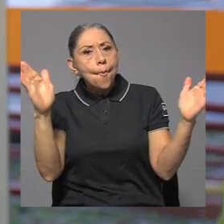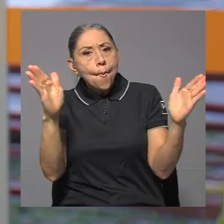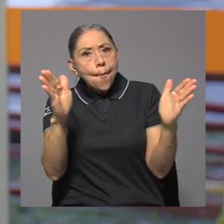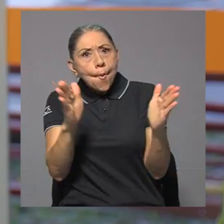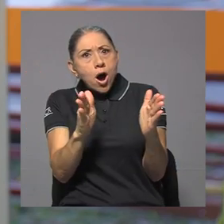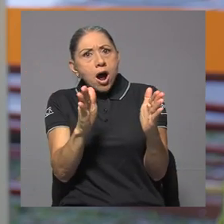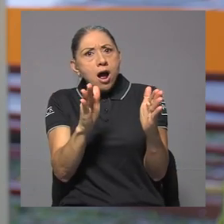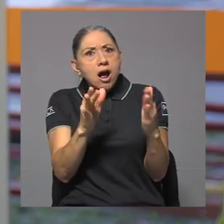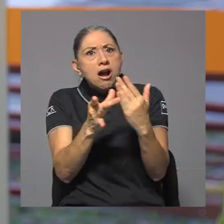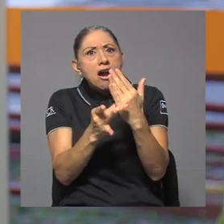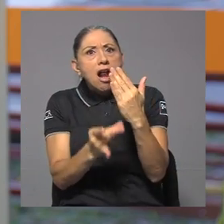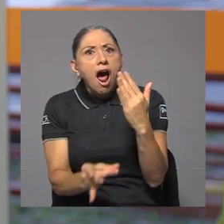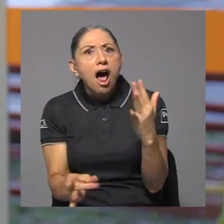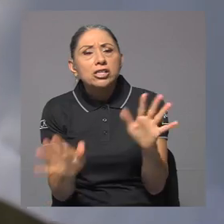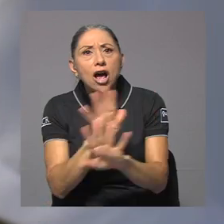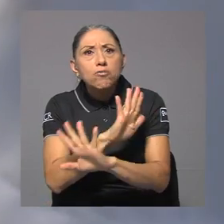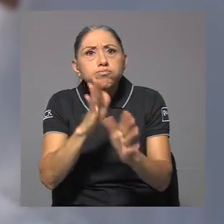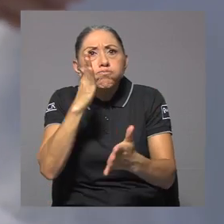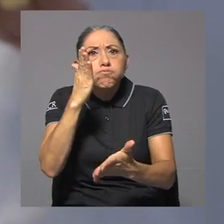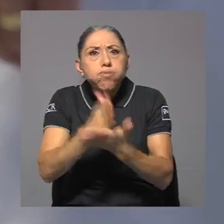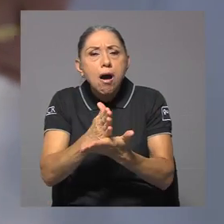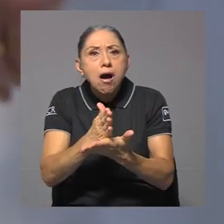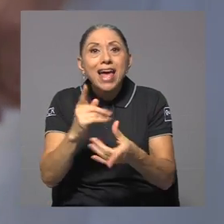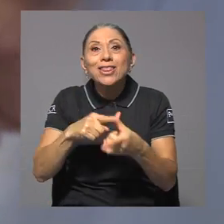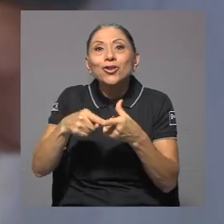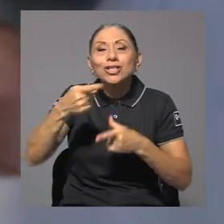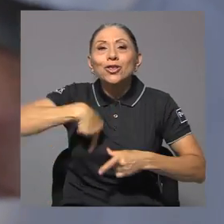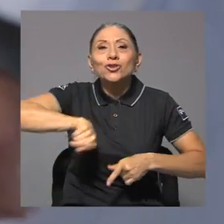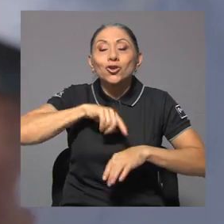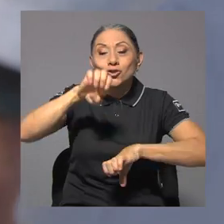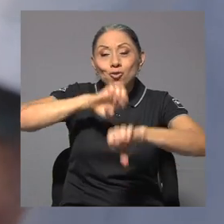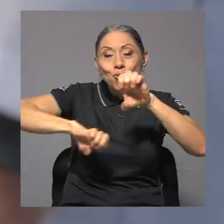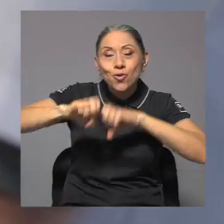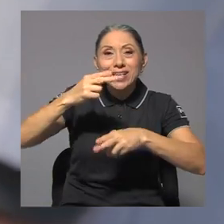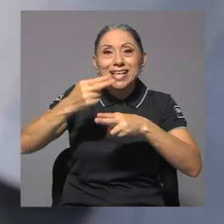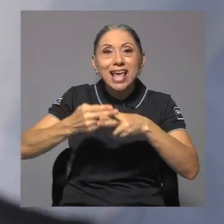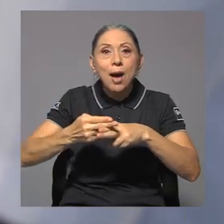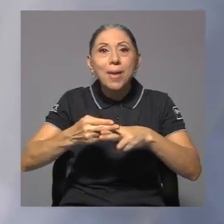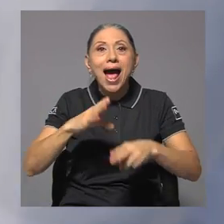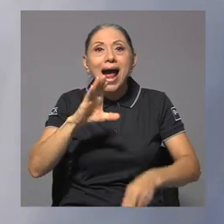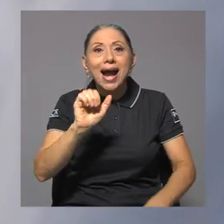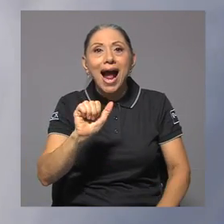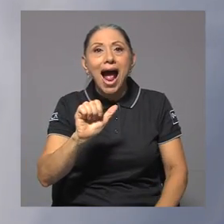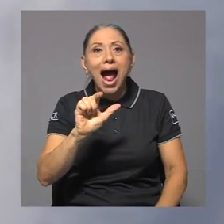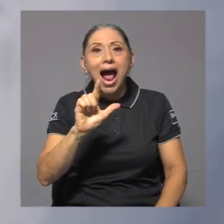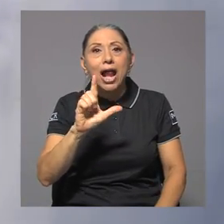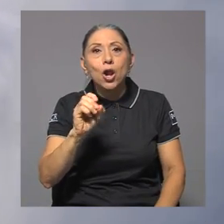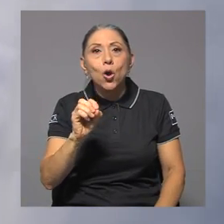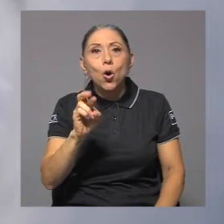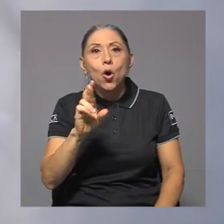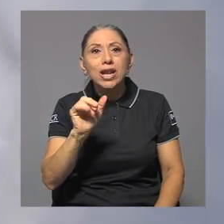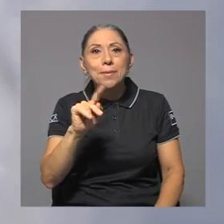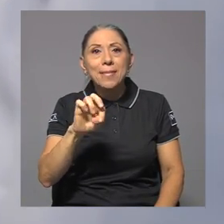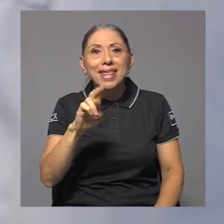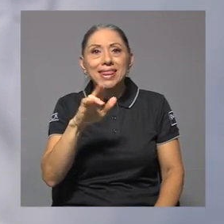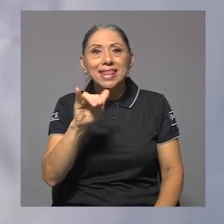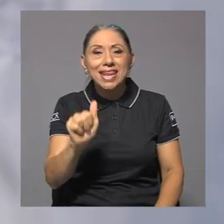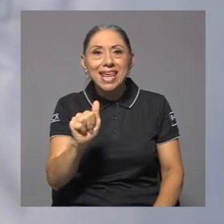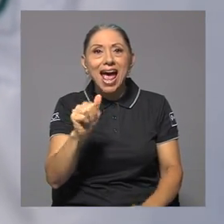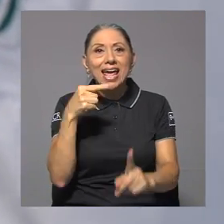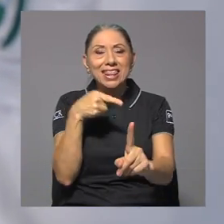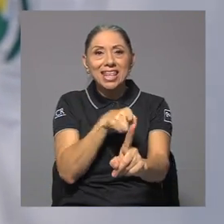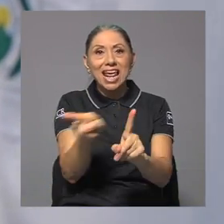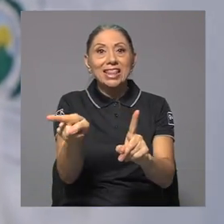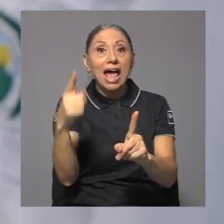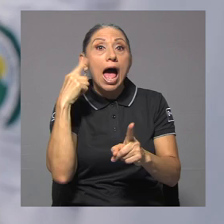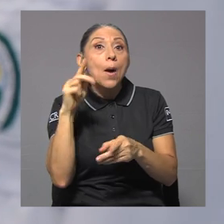deshacer del exceso de grasa, hacemos una evaluación que se llama de calorimetría indirecta que es por consumo de